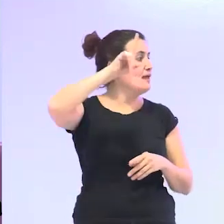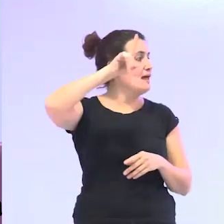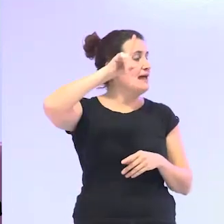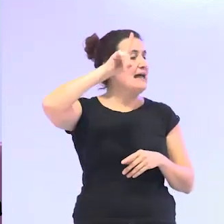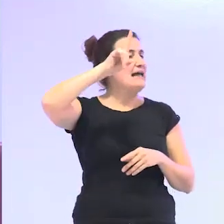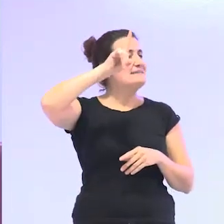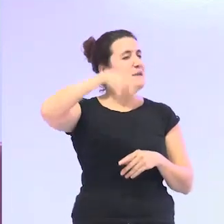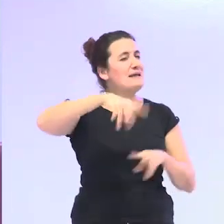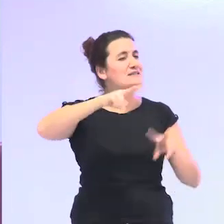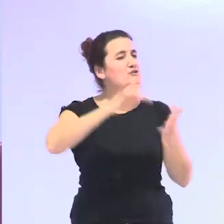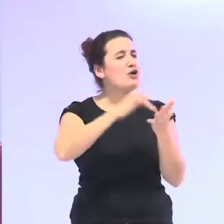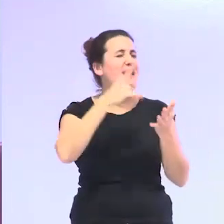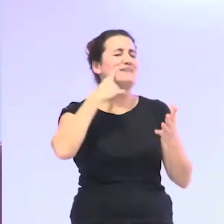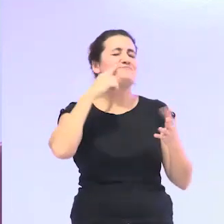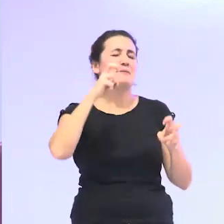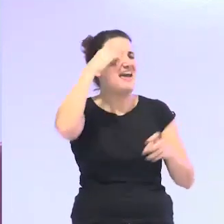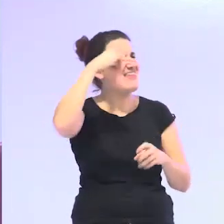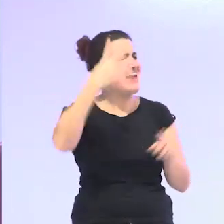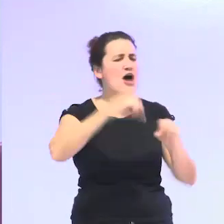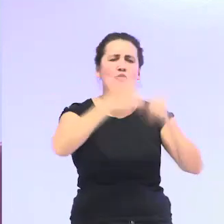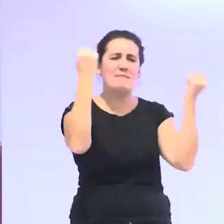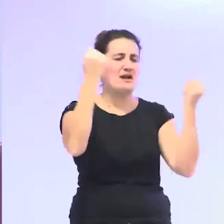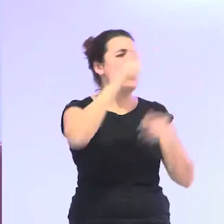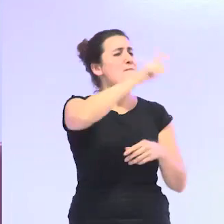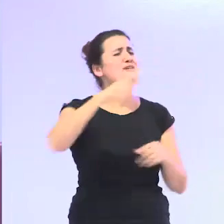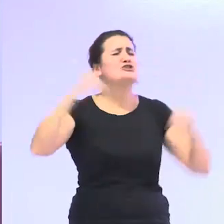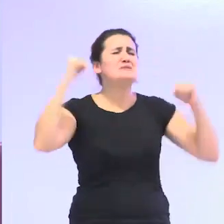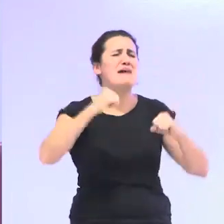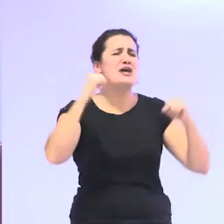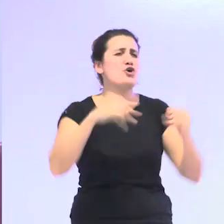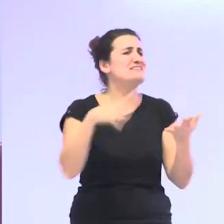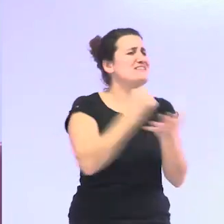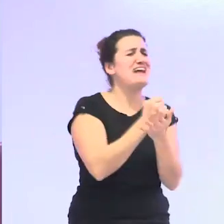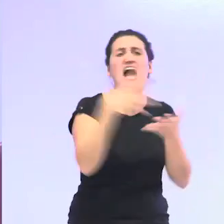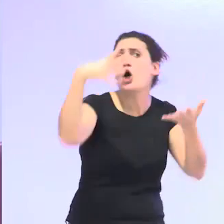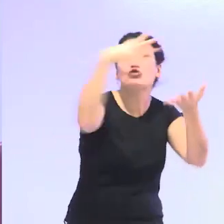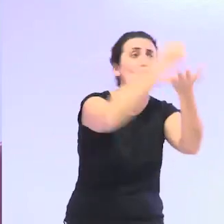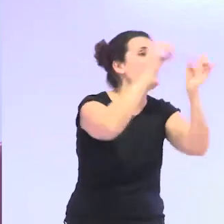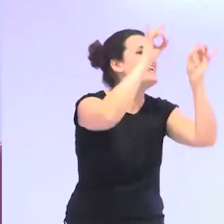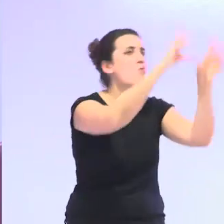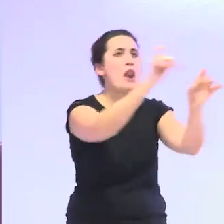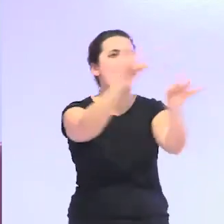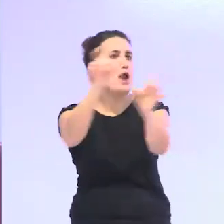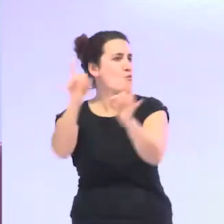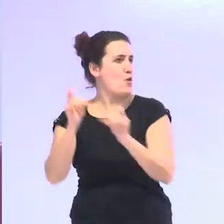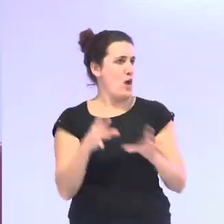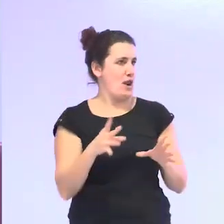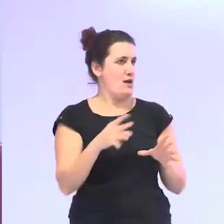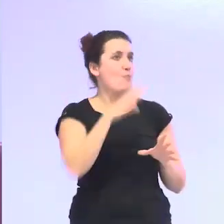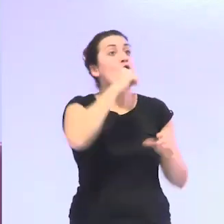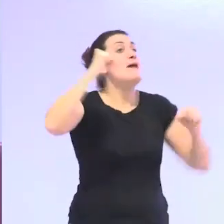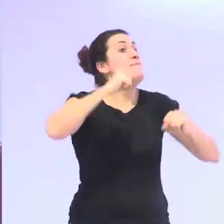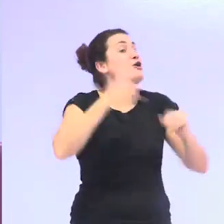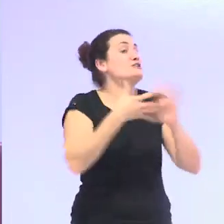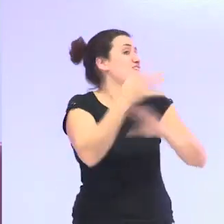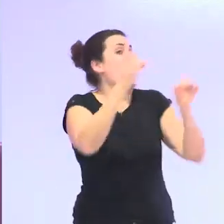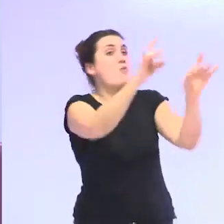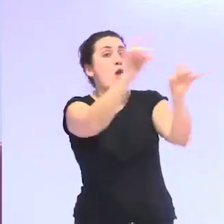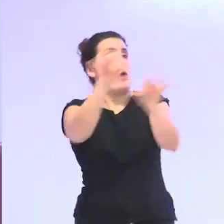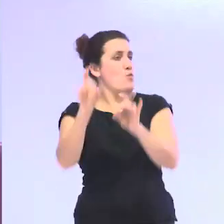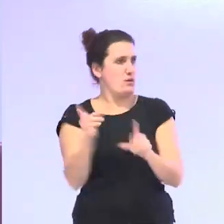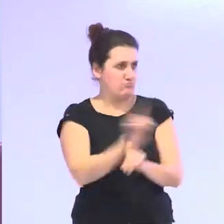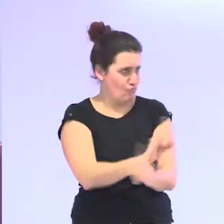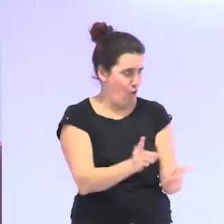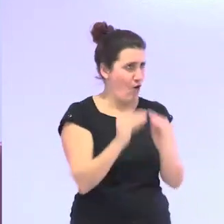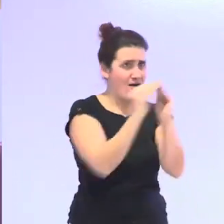romper esta idea de que todas las personas mayores por el hecho de serlo son iguales esta homogenización de las personas mayores y